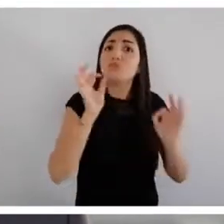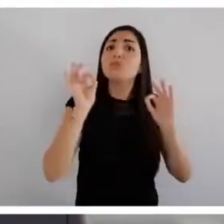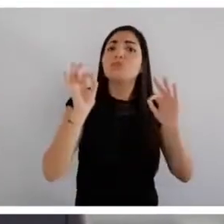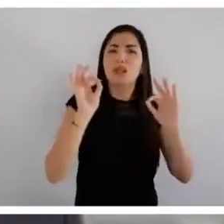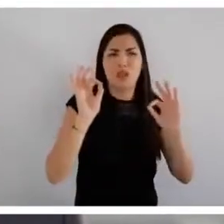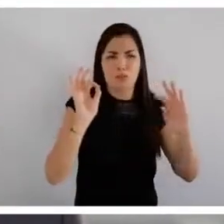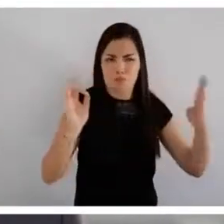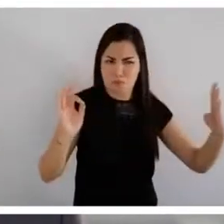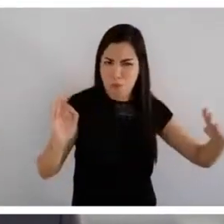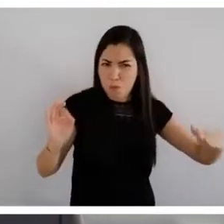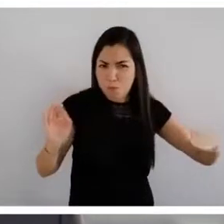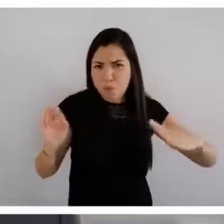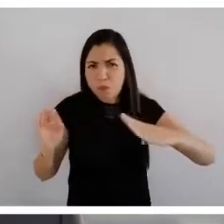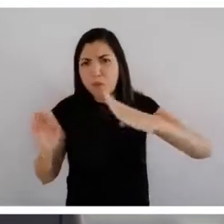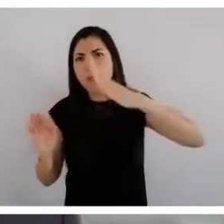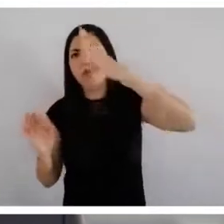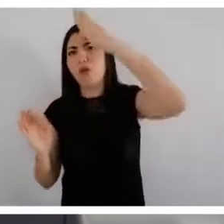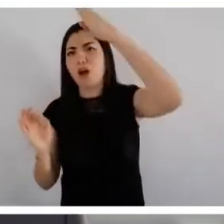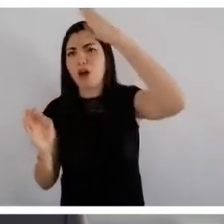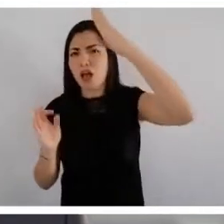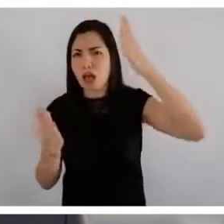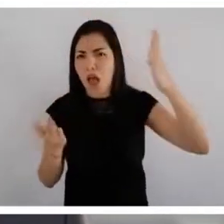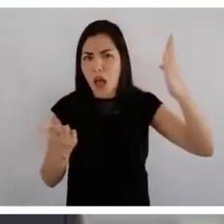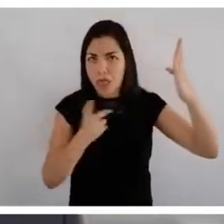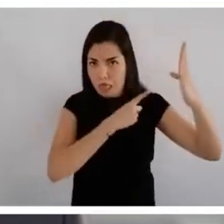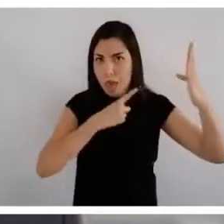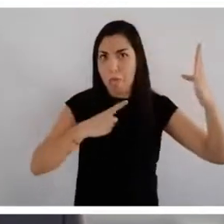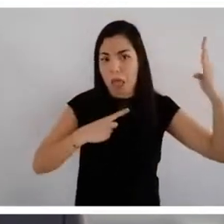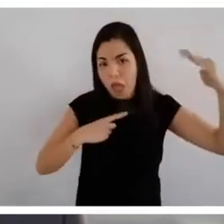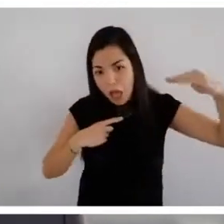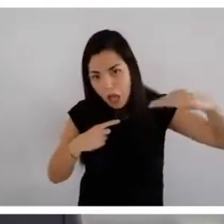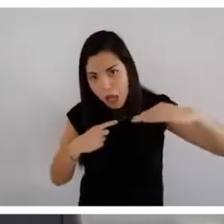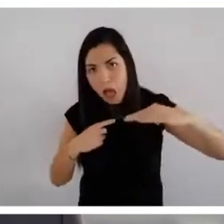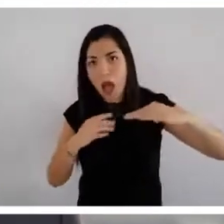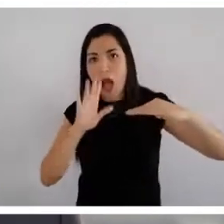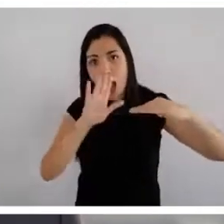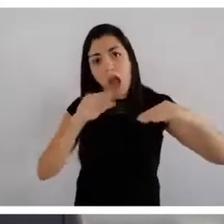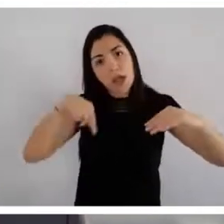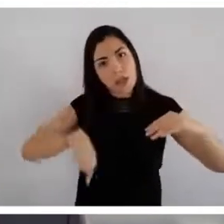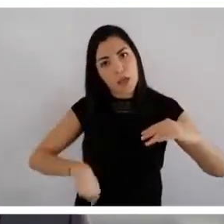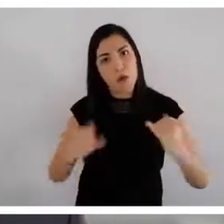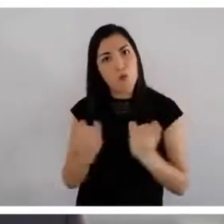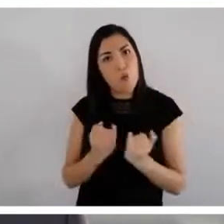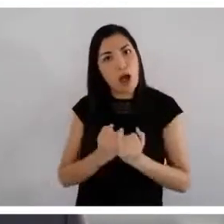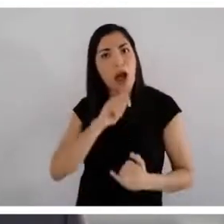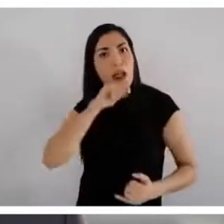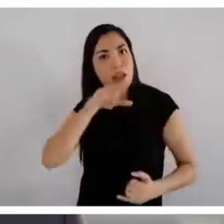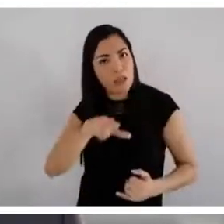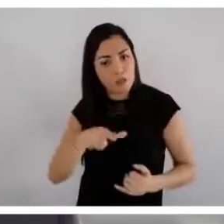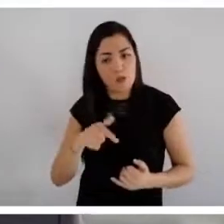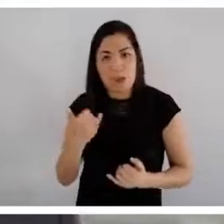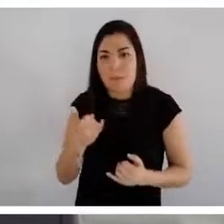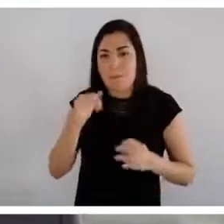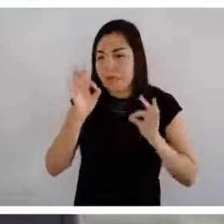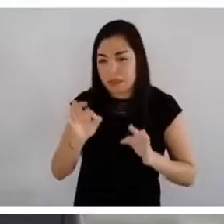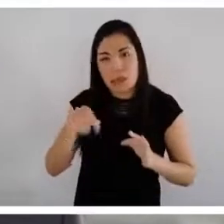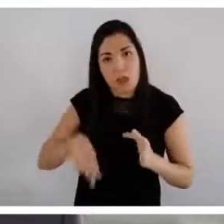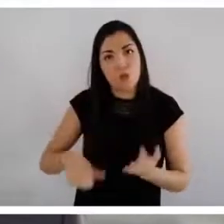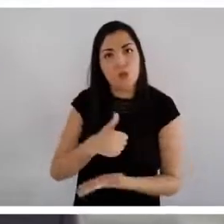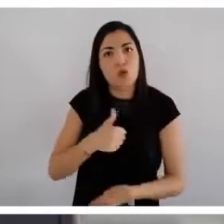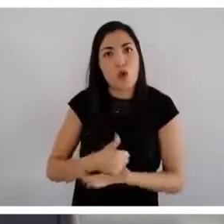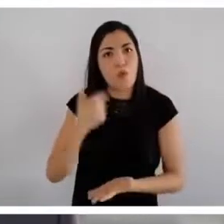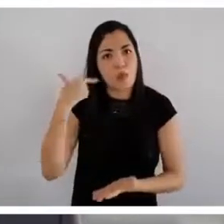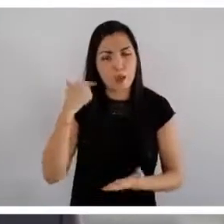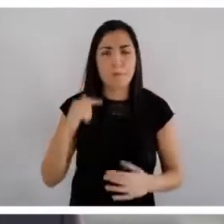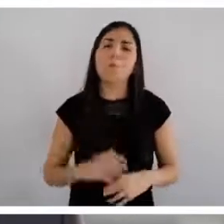la Ciudad de México son tan buenas, su curva de contagio se ha disparado en los últimos días, en lugar de aplanarse, como sucede aquí en Jalisco y específicamente